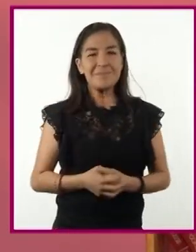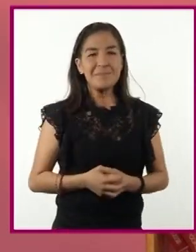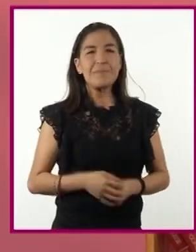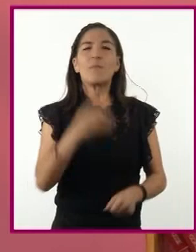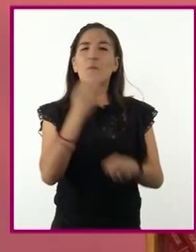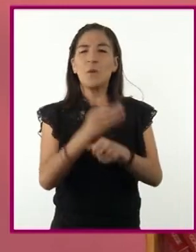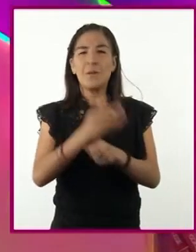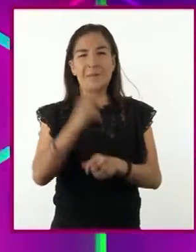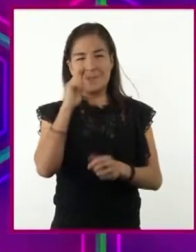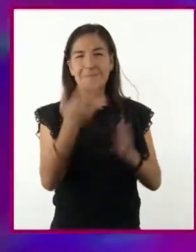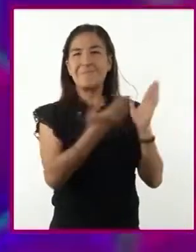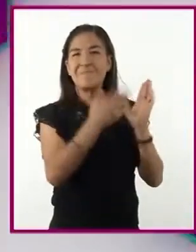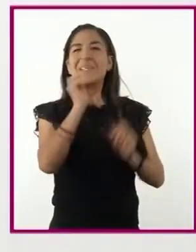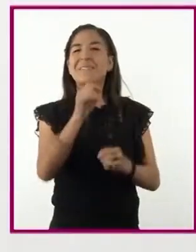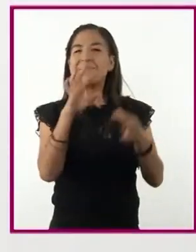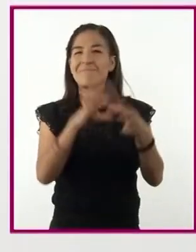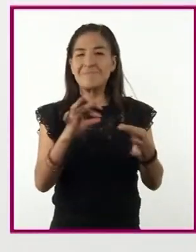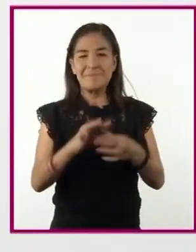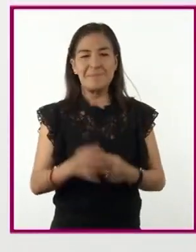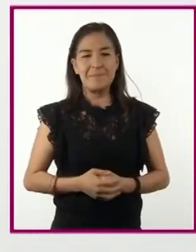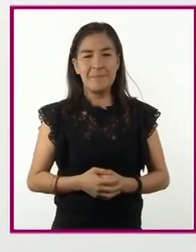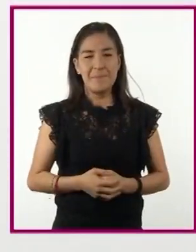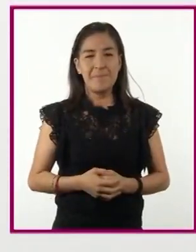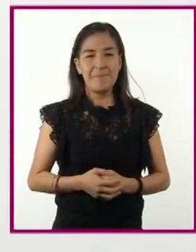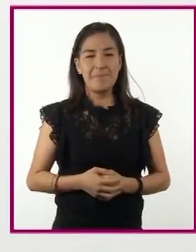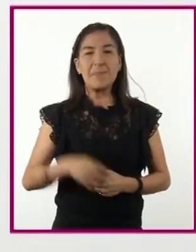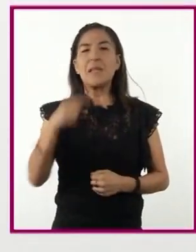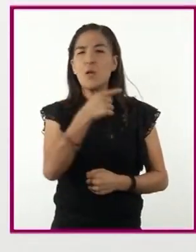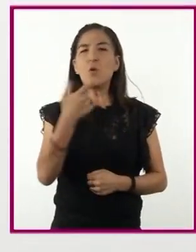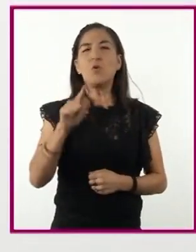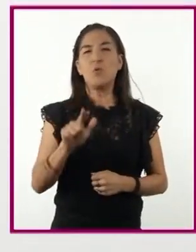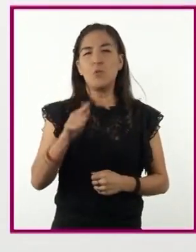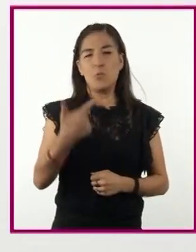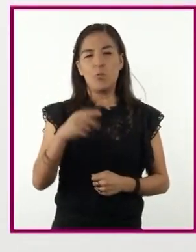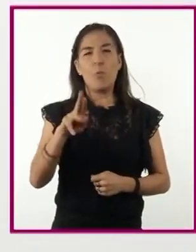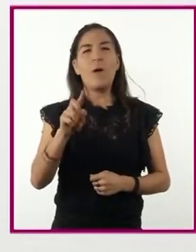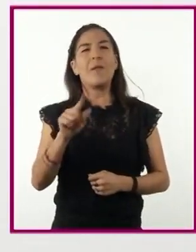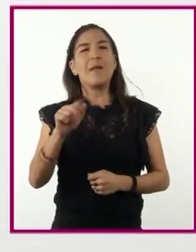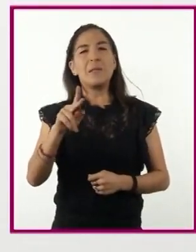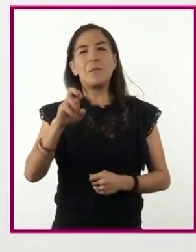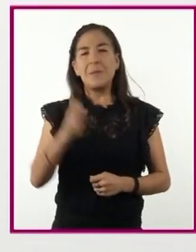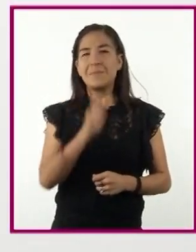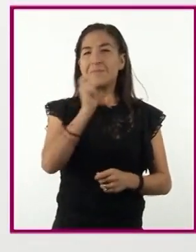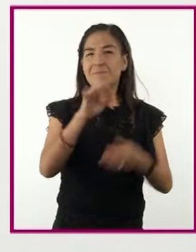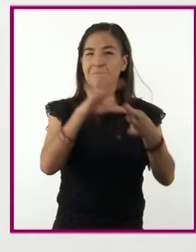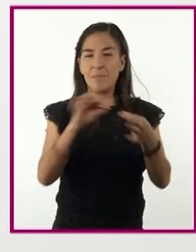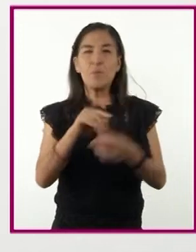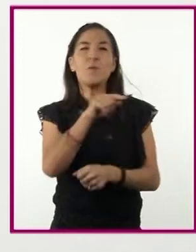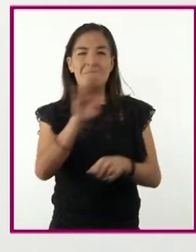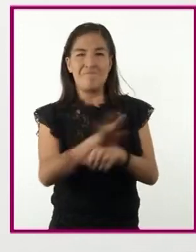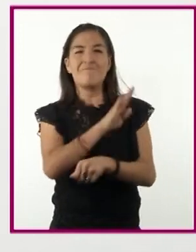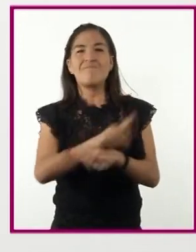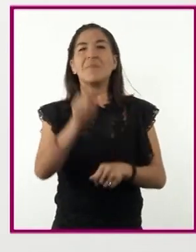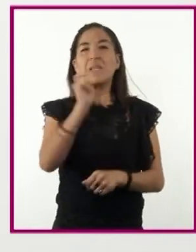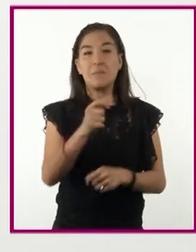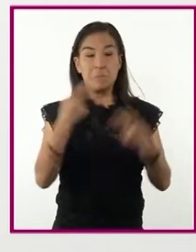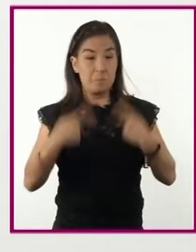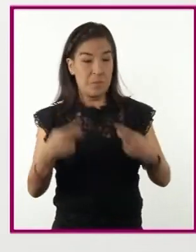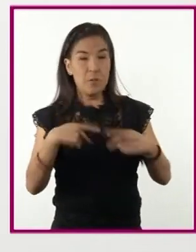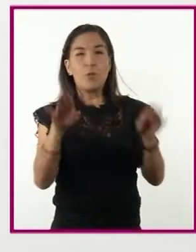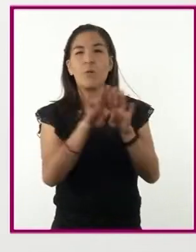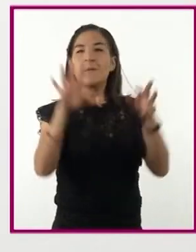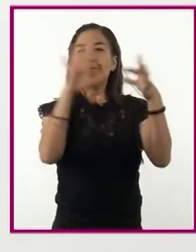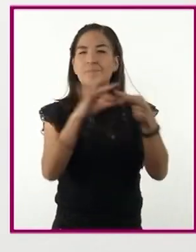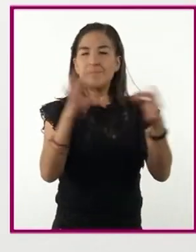nos comparte Guadalupe. La radio para mi gusto tiene muchas ventajas. Por ejemplo, que el mensaje que está dando el locutor en